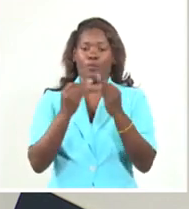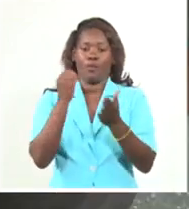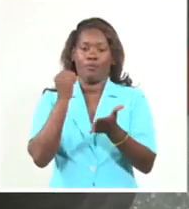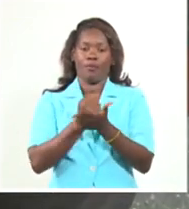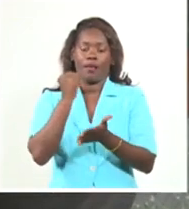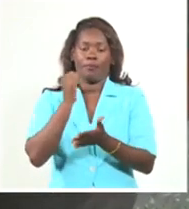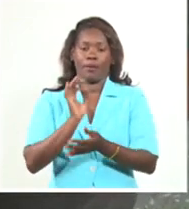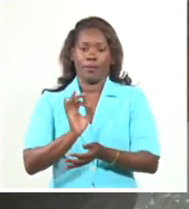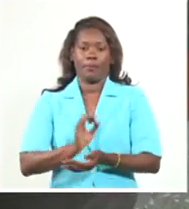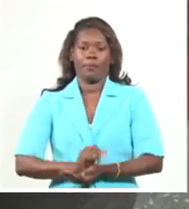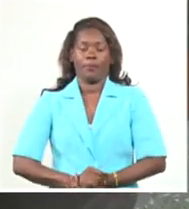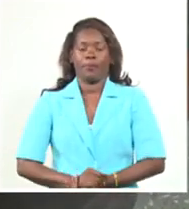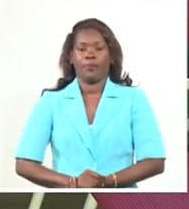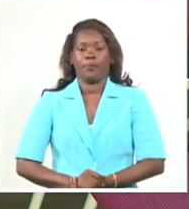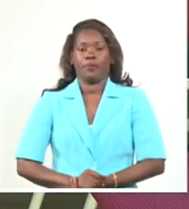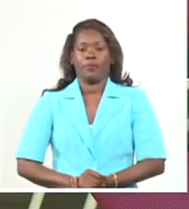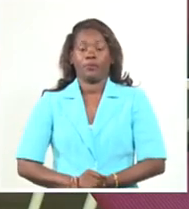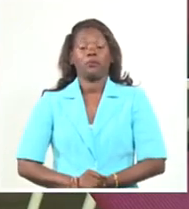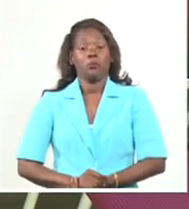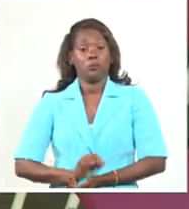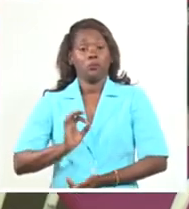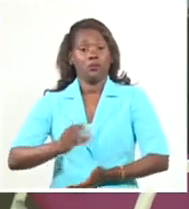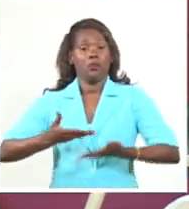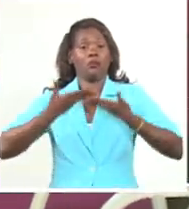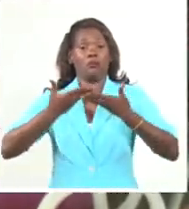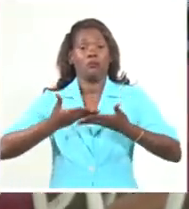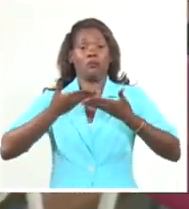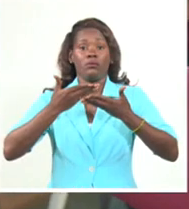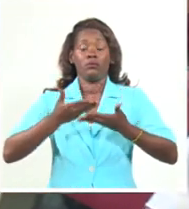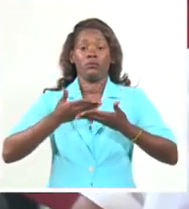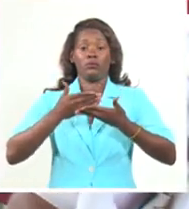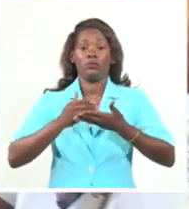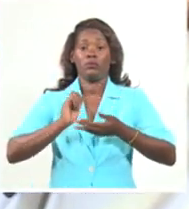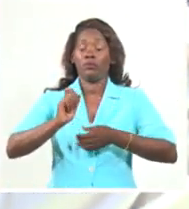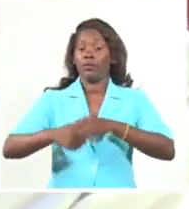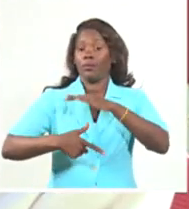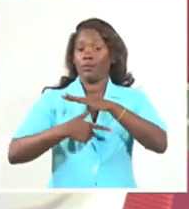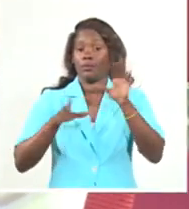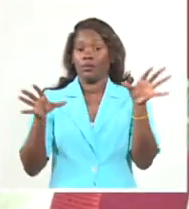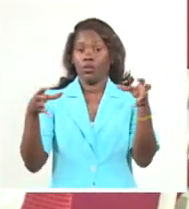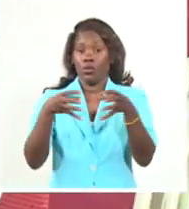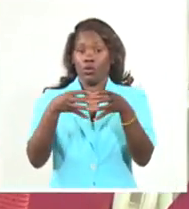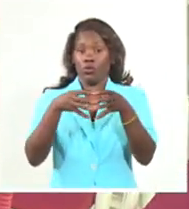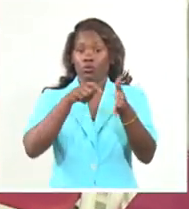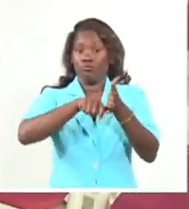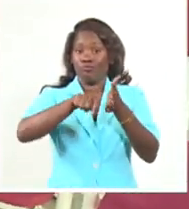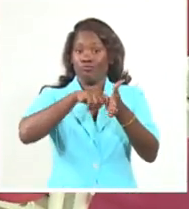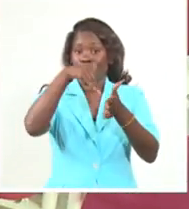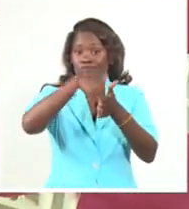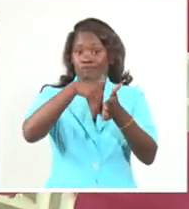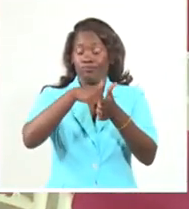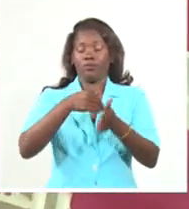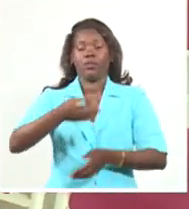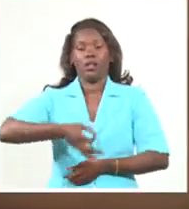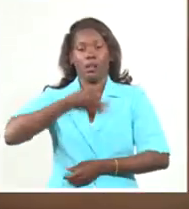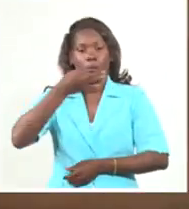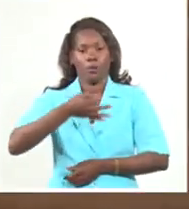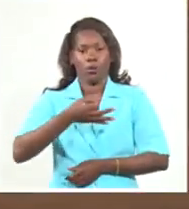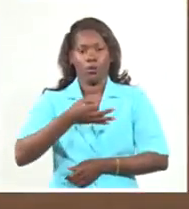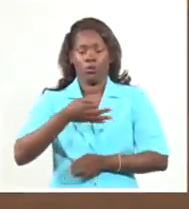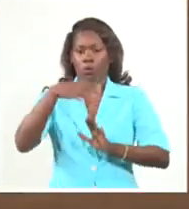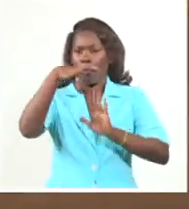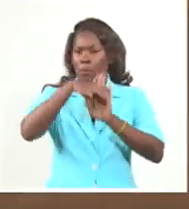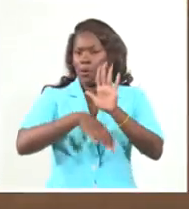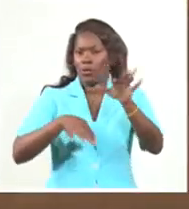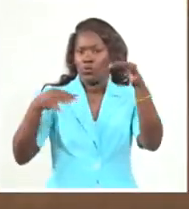derecho al voto. En declaraciones exclusivas, el vicepresidente del Consejo Electoral Nacional, Tomás Amarán, explicó que la documentación ya está